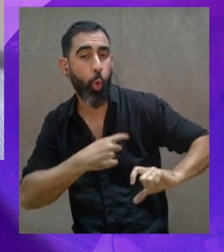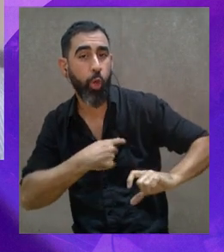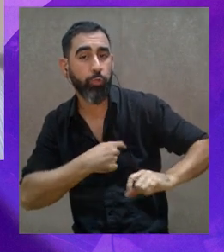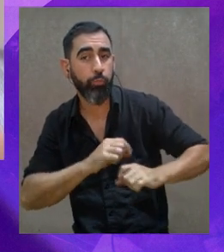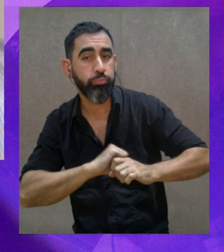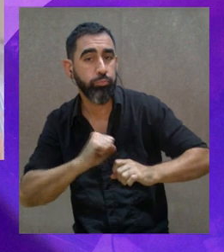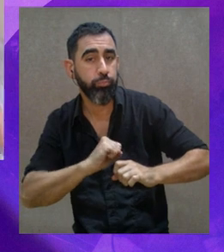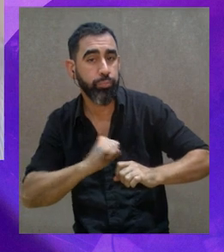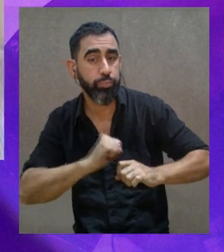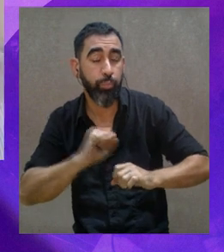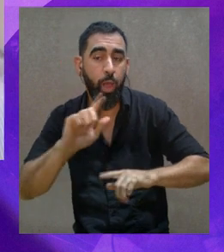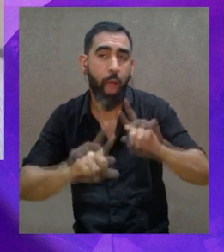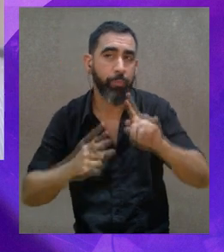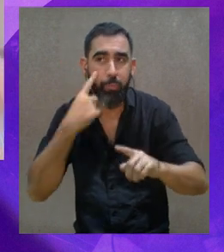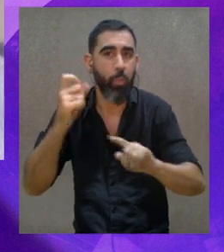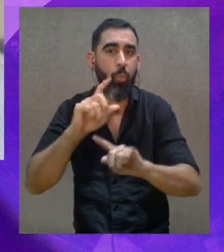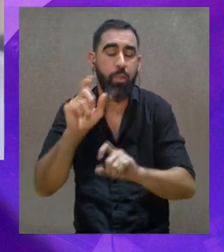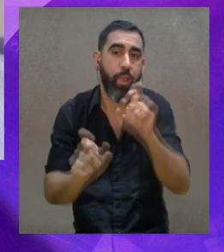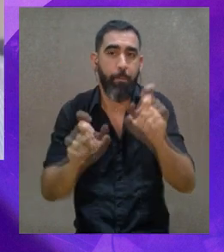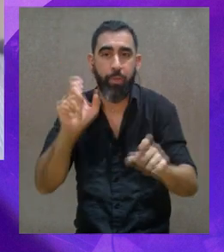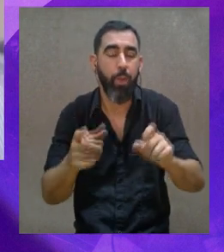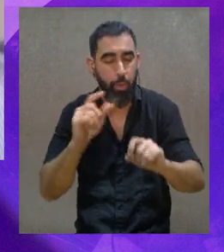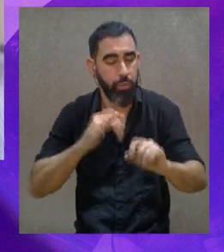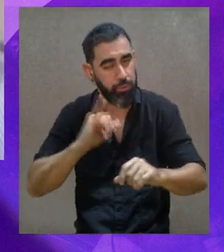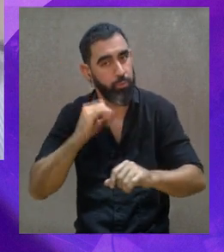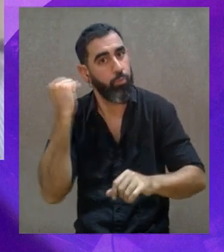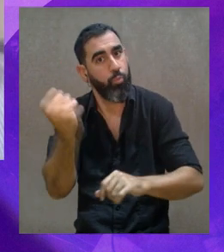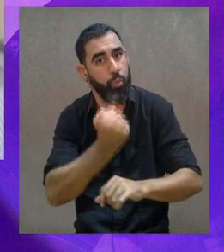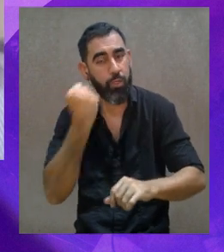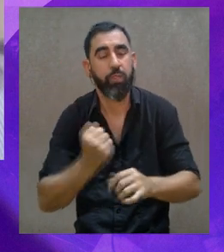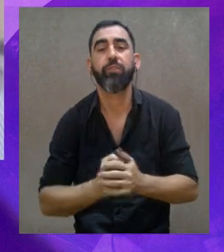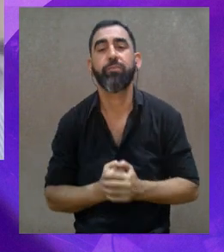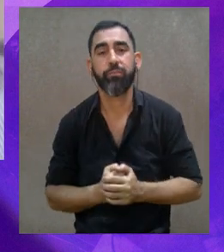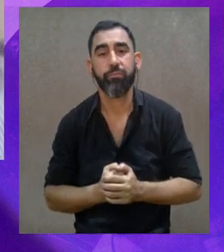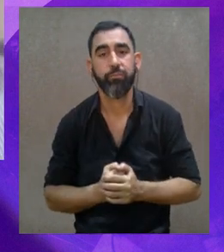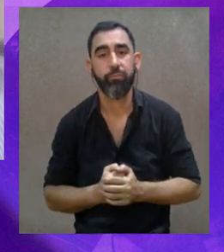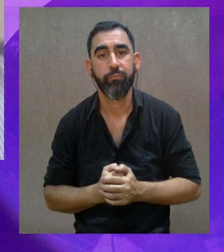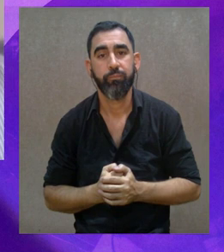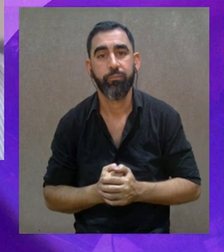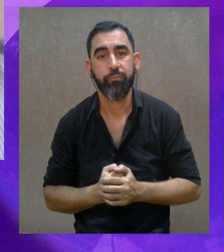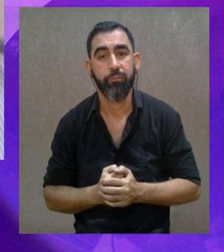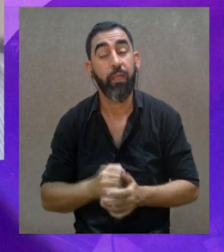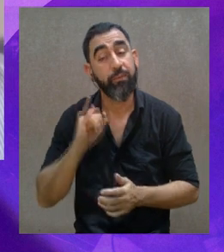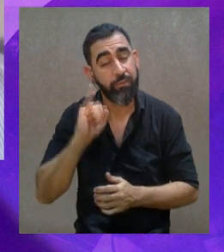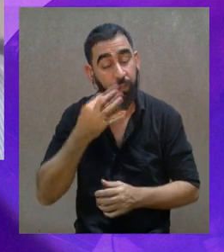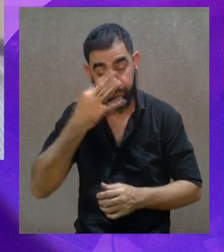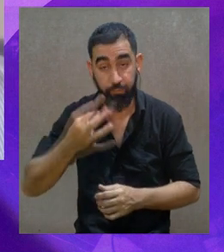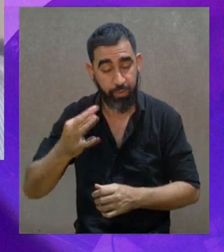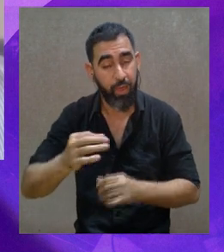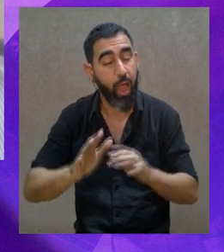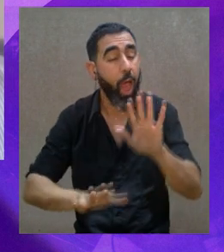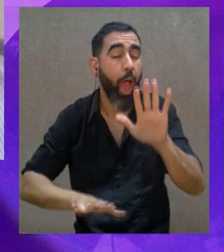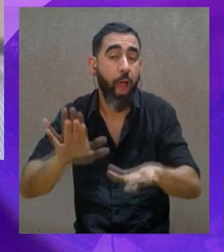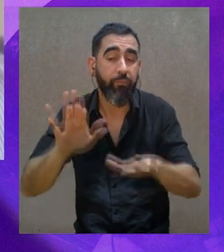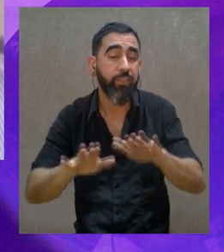que a veces no le damos esa profundidad y trascendencia, pero que la tiene. A veces es tal cual, como vos decís,